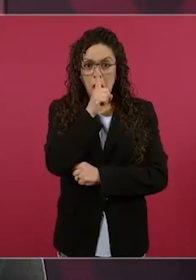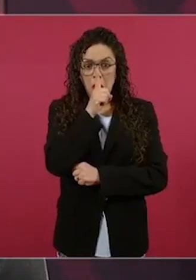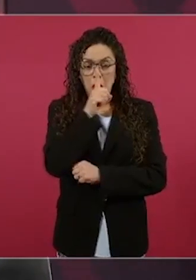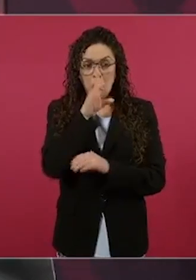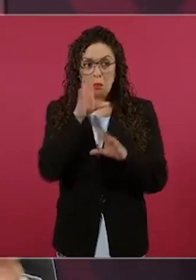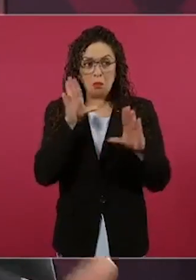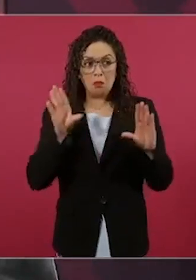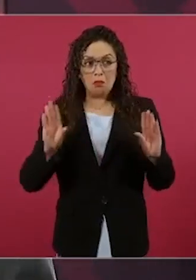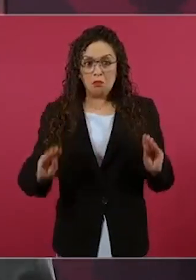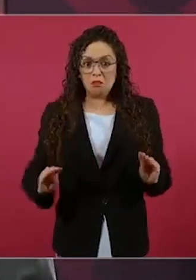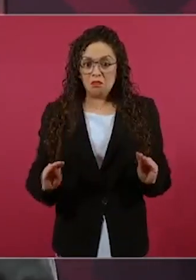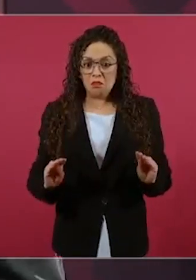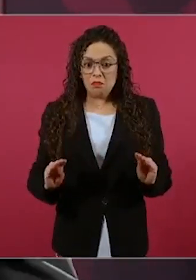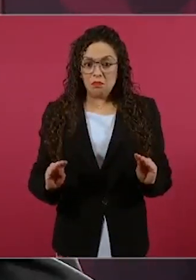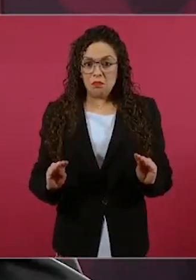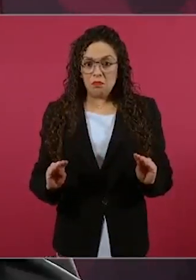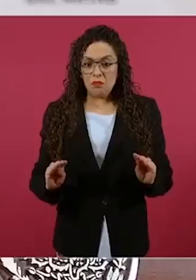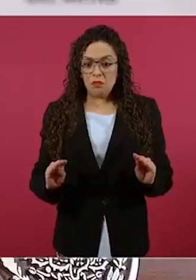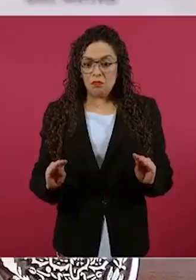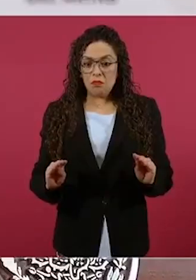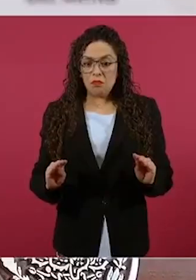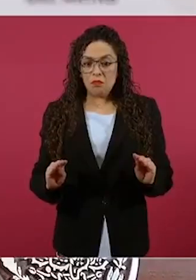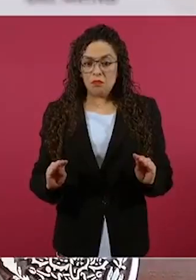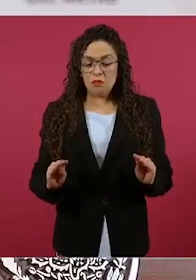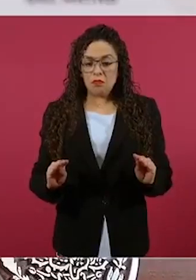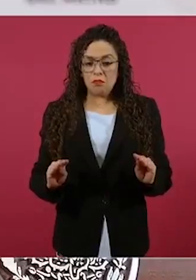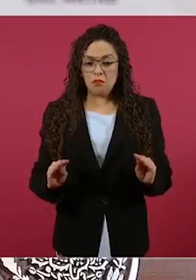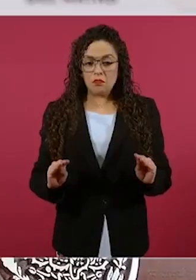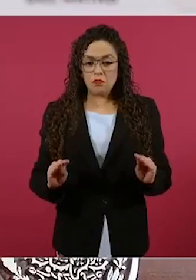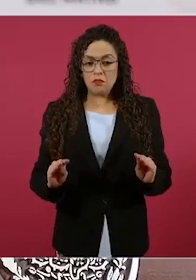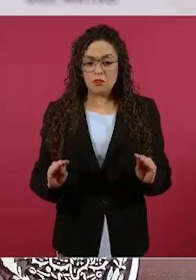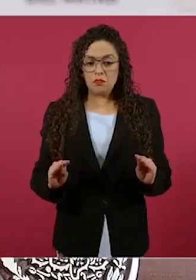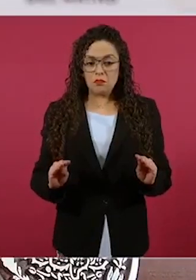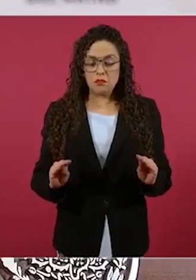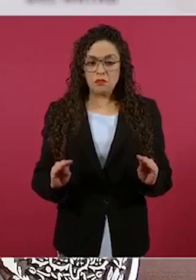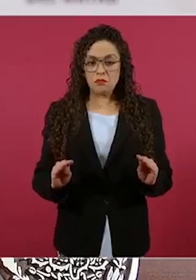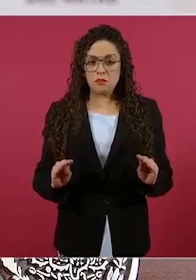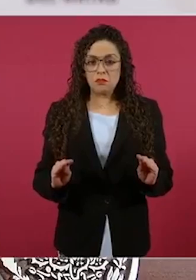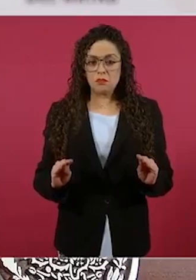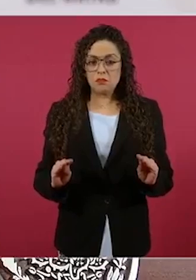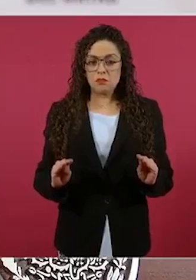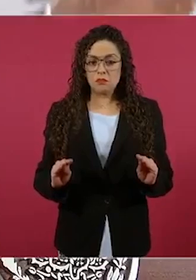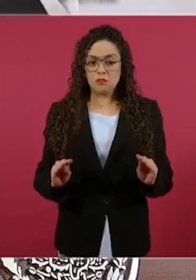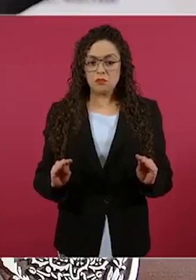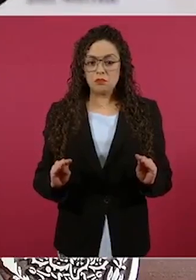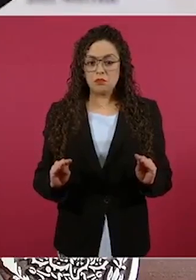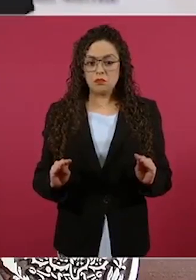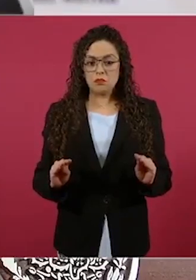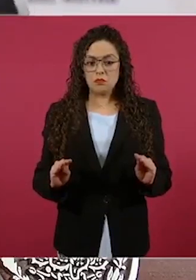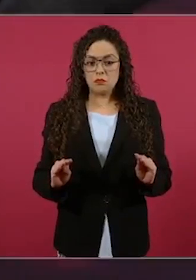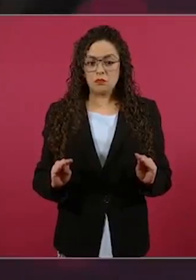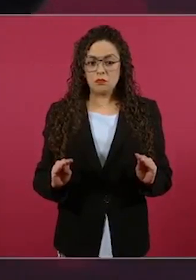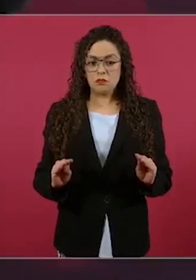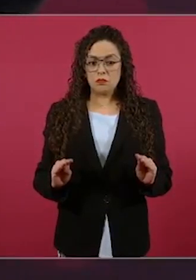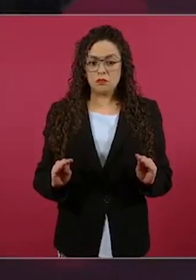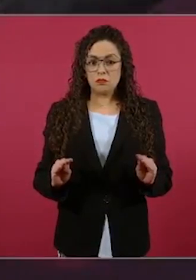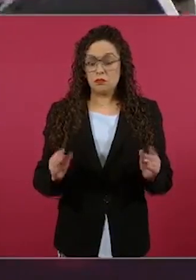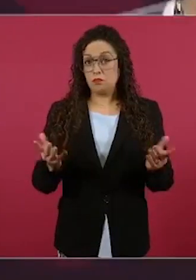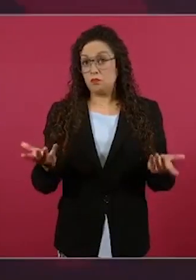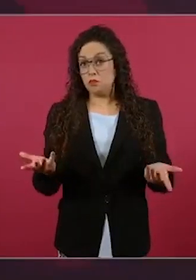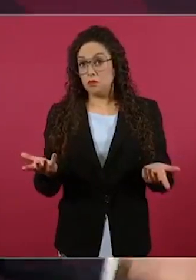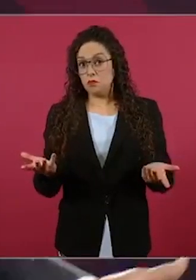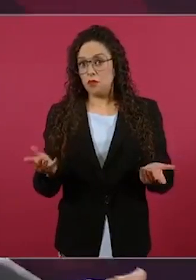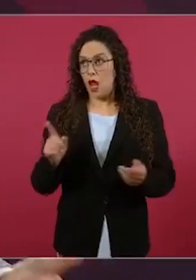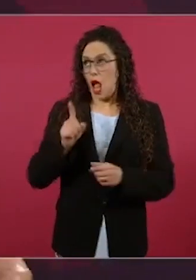¿Y cómo le haces, pues?, porque no es cualquier cosa, ¿no?, tener departamentos